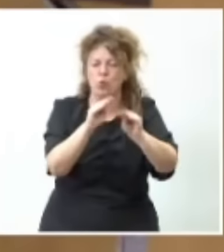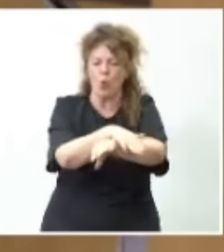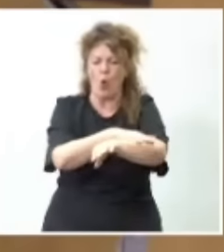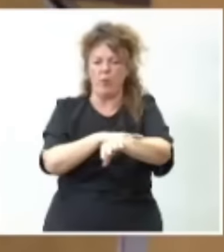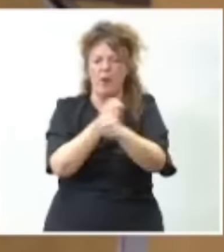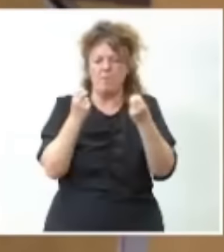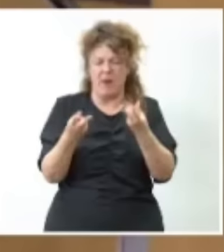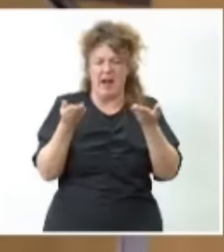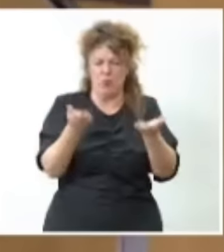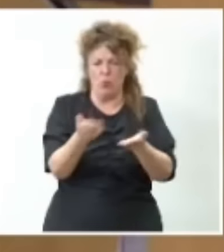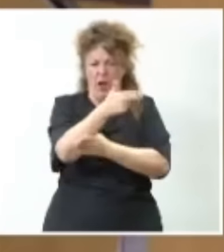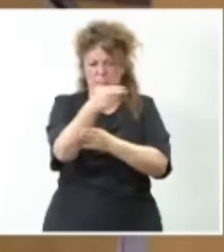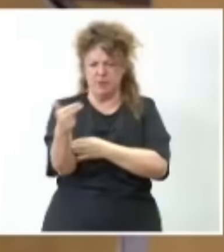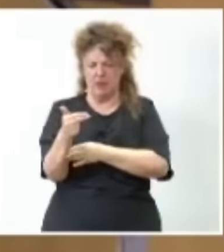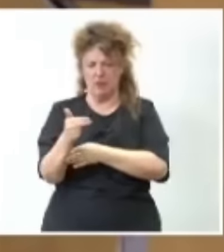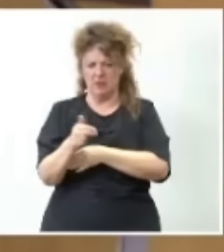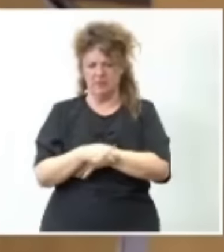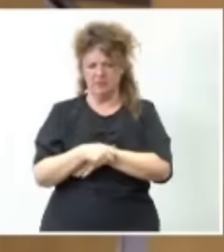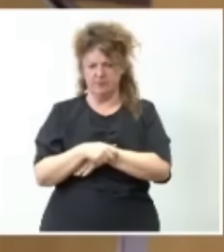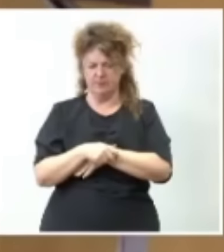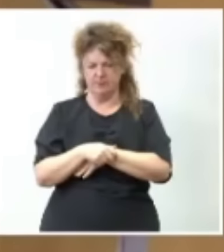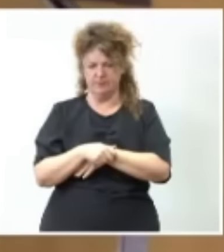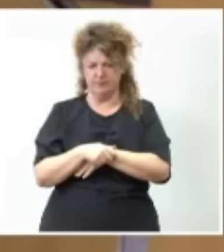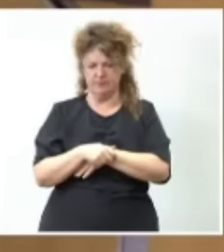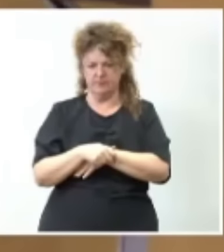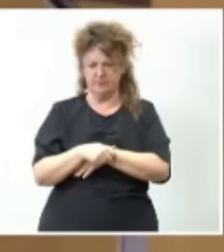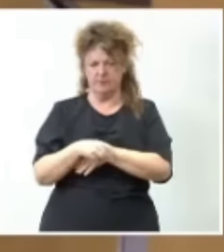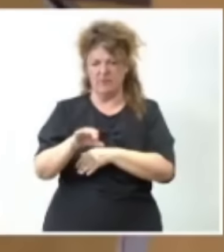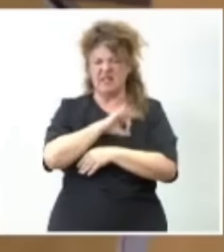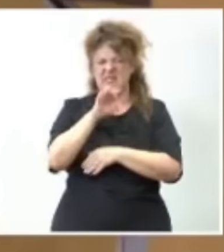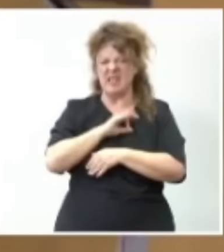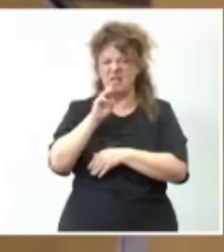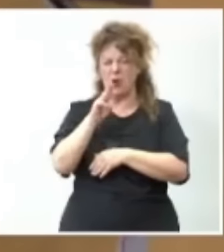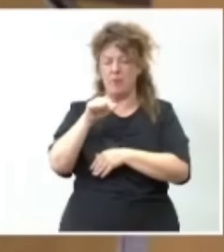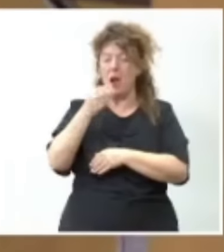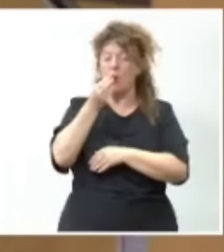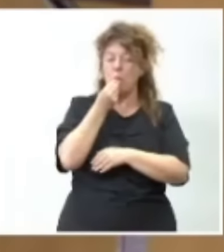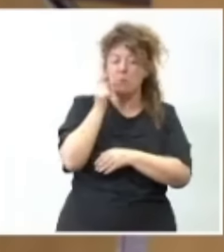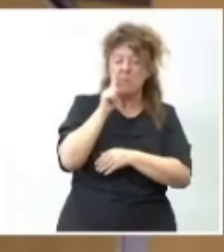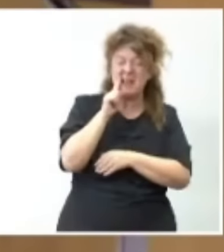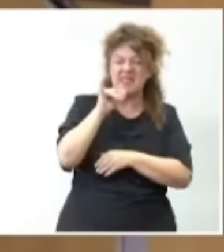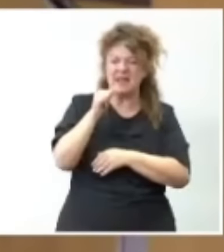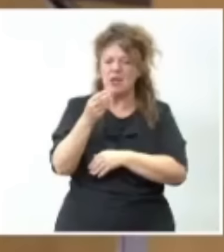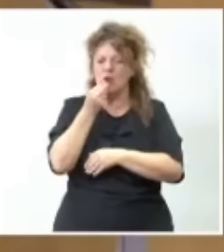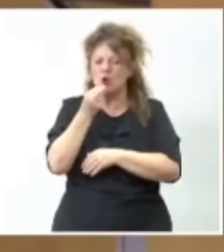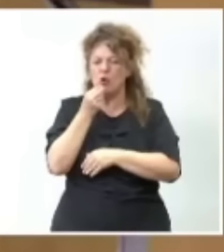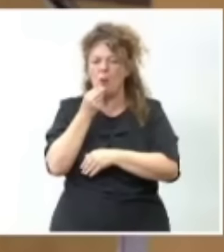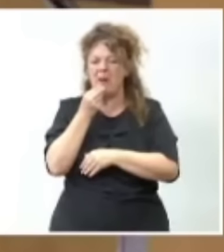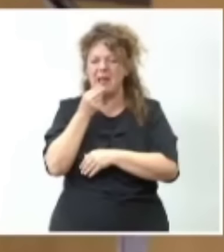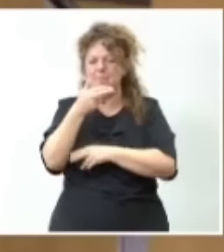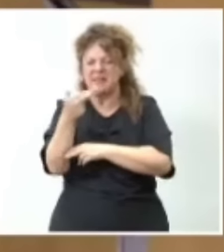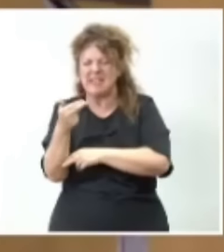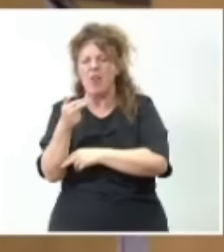para ayudar a los pescadores. Y recuerde, señor Plana, que mentir y comer pescado hay que tener mucho cuidado.